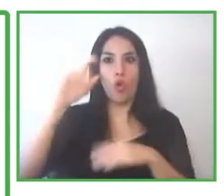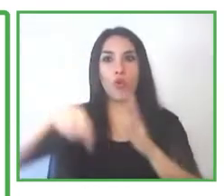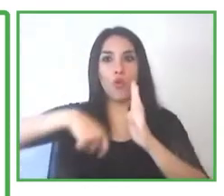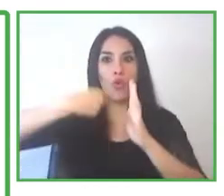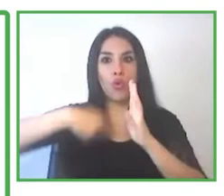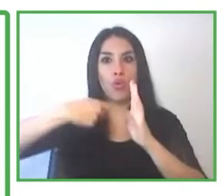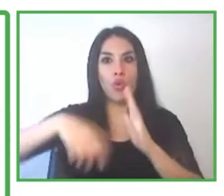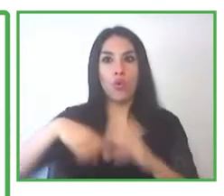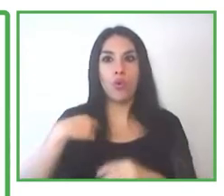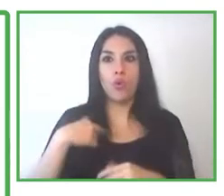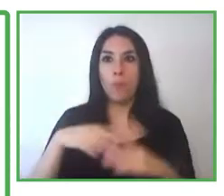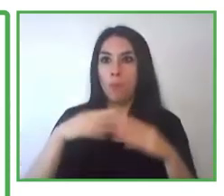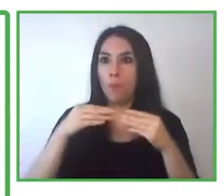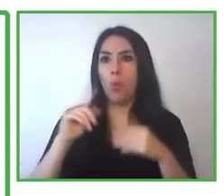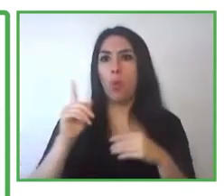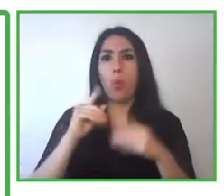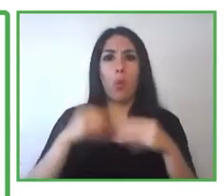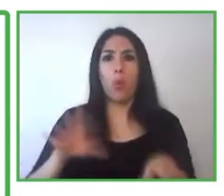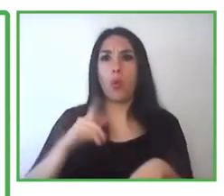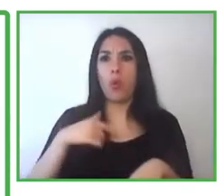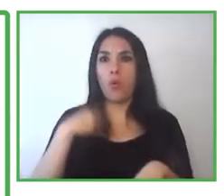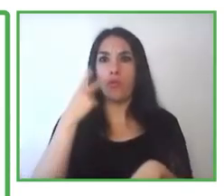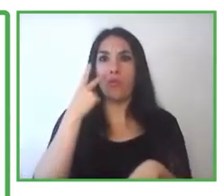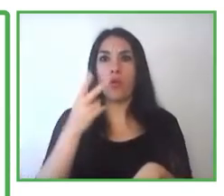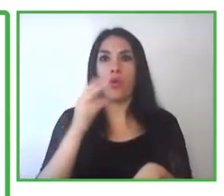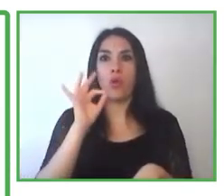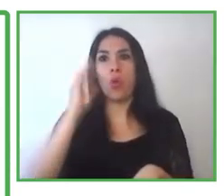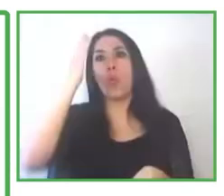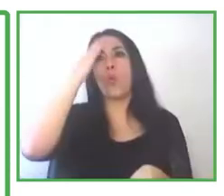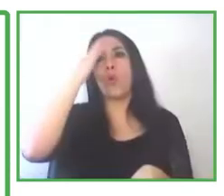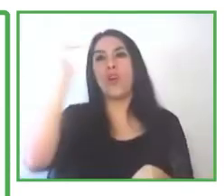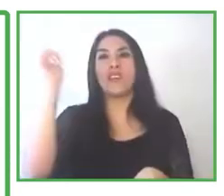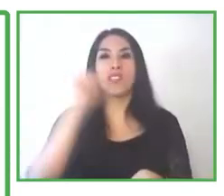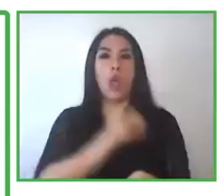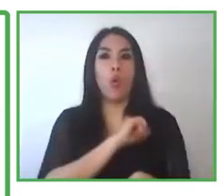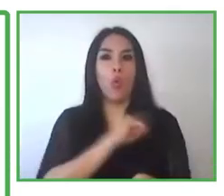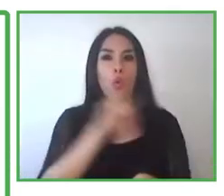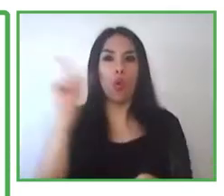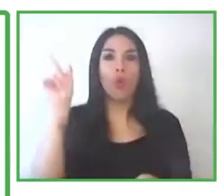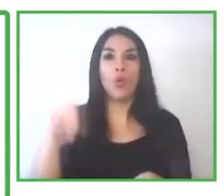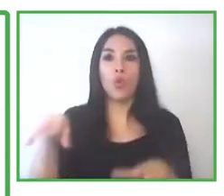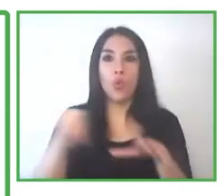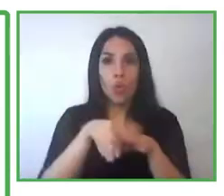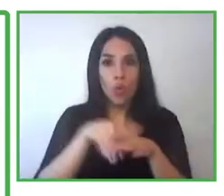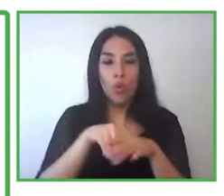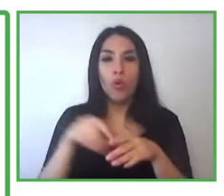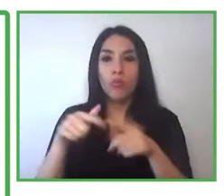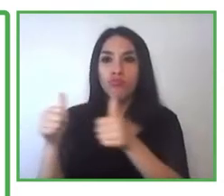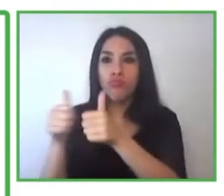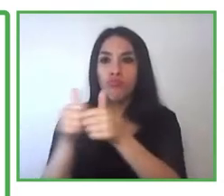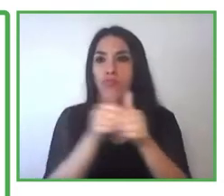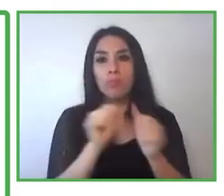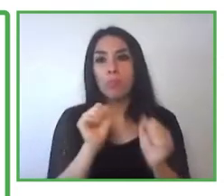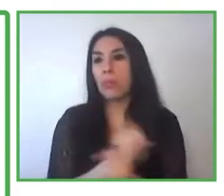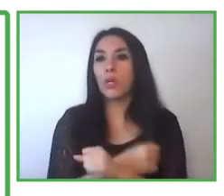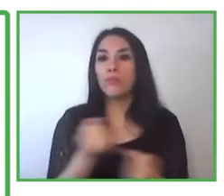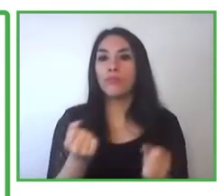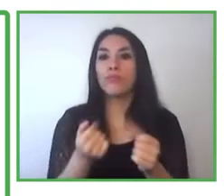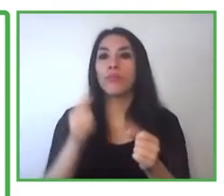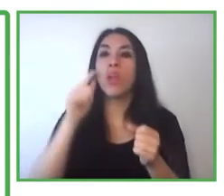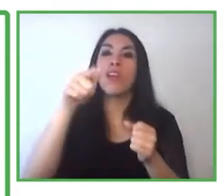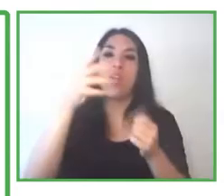juntos acá en Santiago este año, pero esperamos volver a reunirnos con la maravillosa red de Zero Project e Impact Transfer